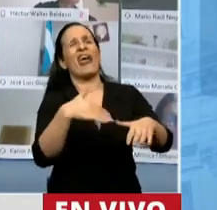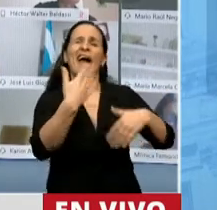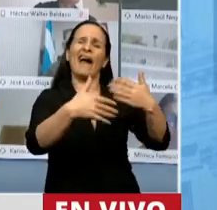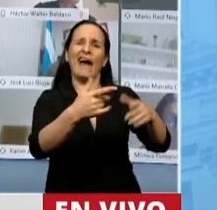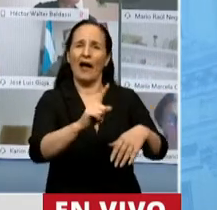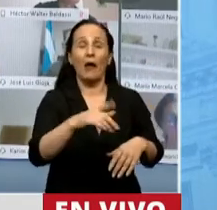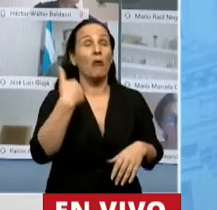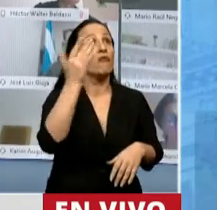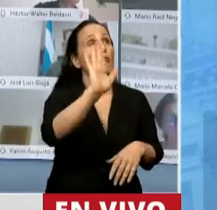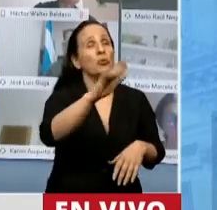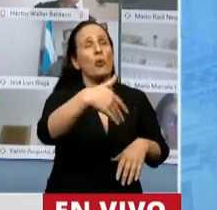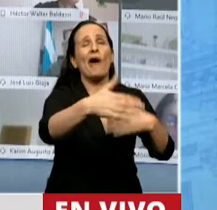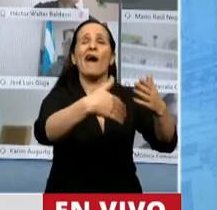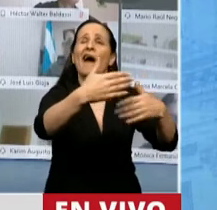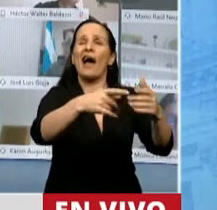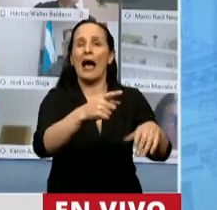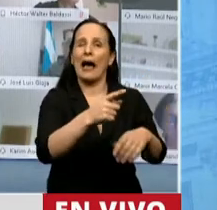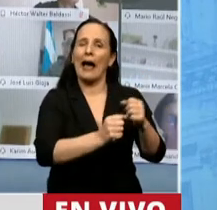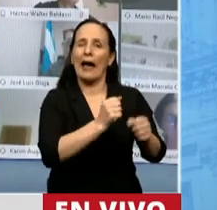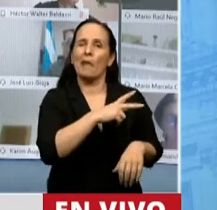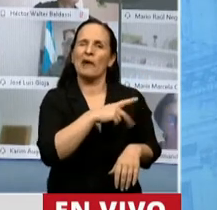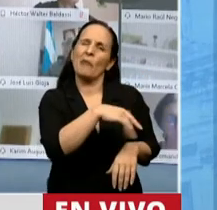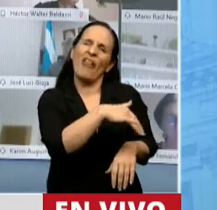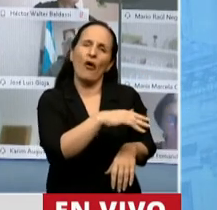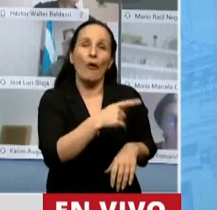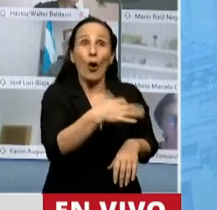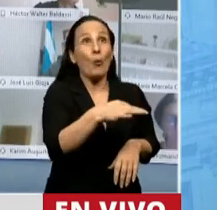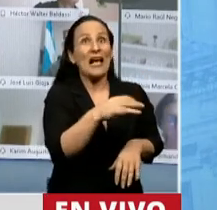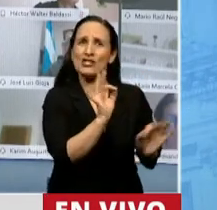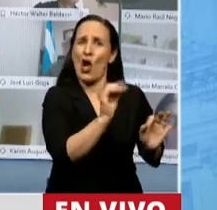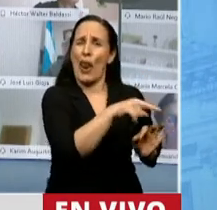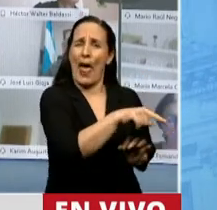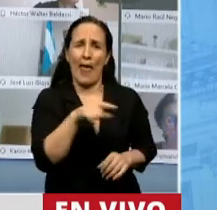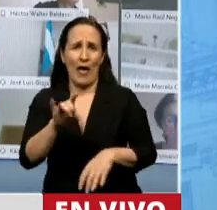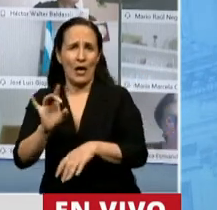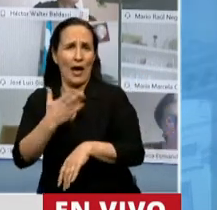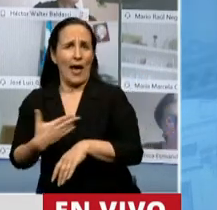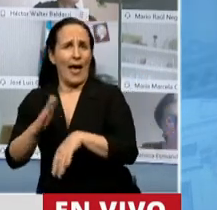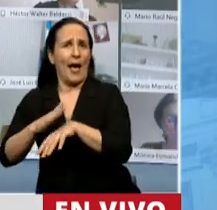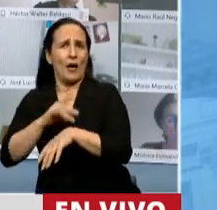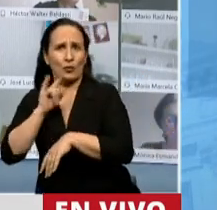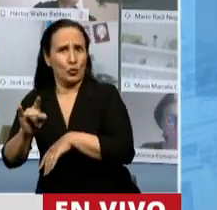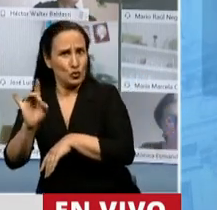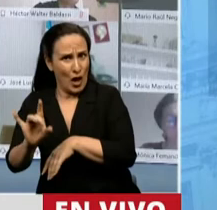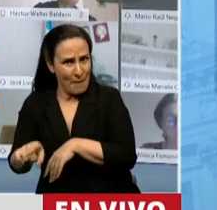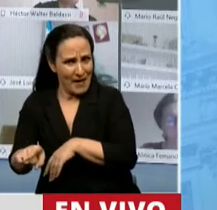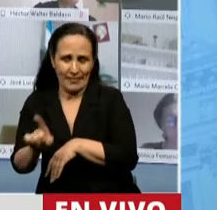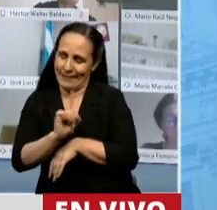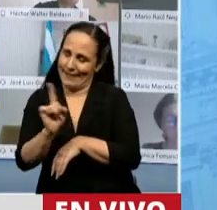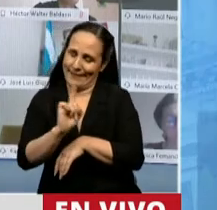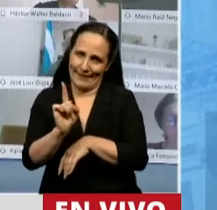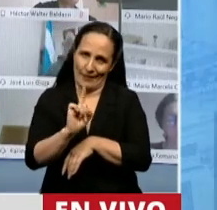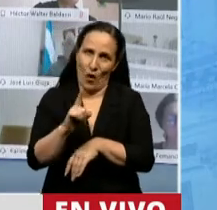se siga teniendo en cuenta que los privados queden afuera de las obligaciones y que no sea solamente el Estado el que cargue con esta